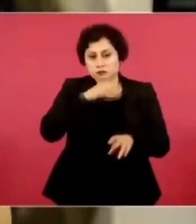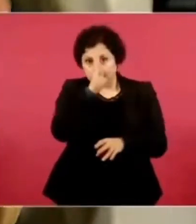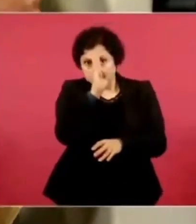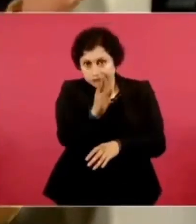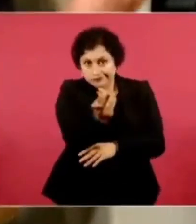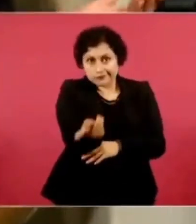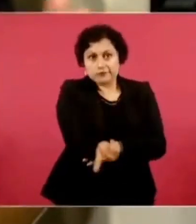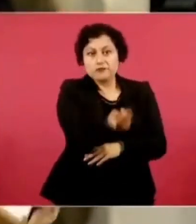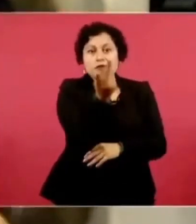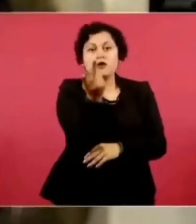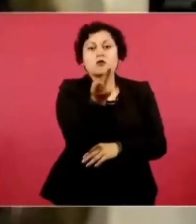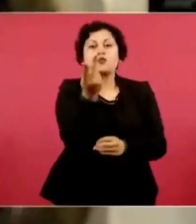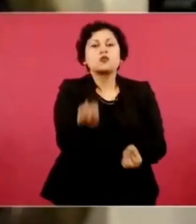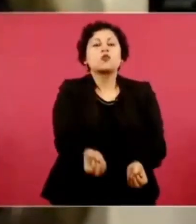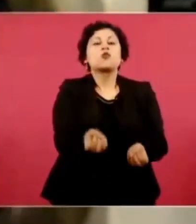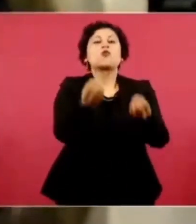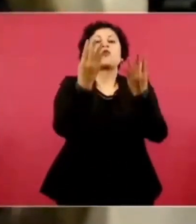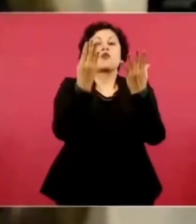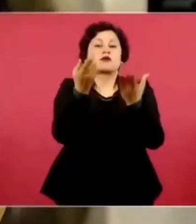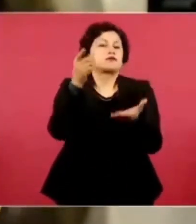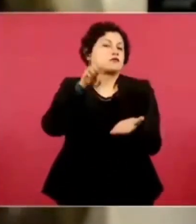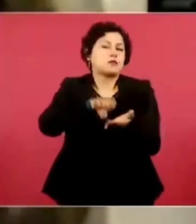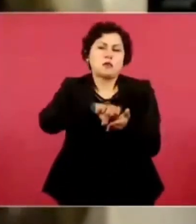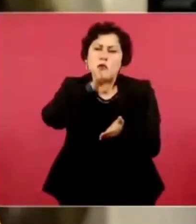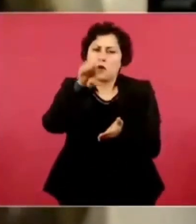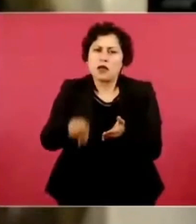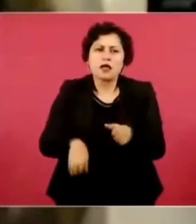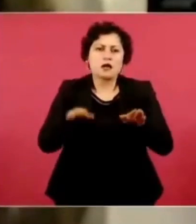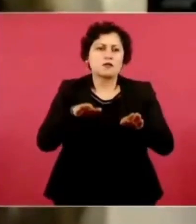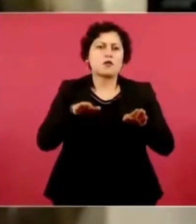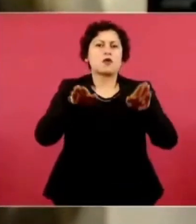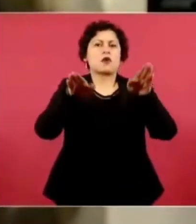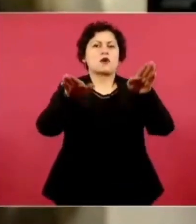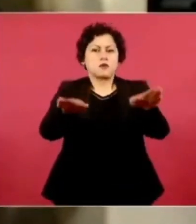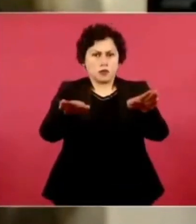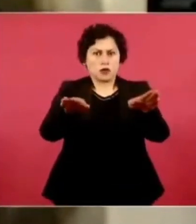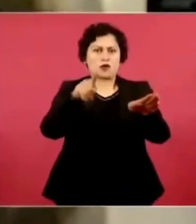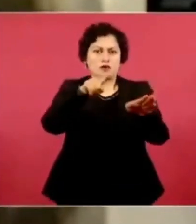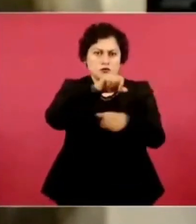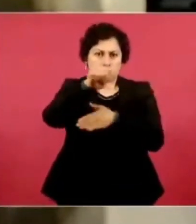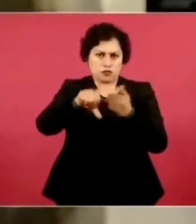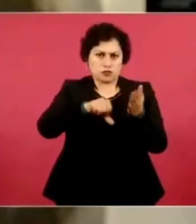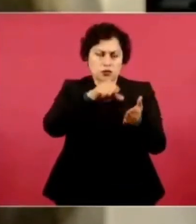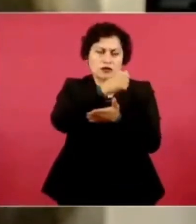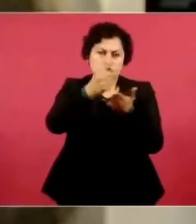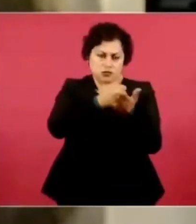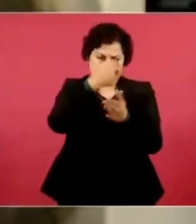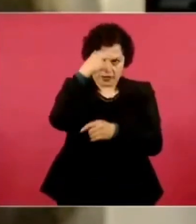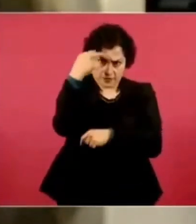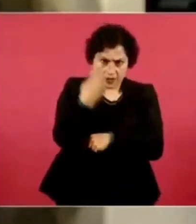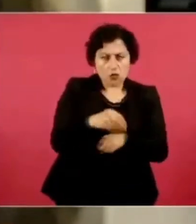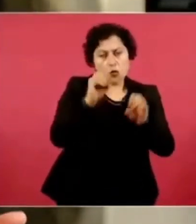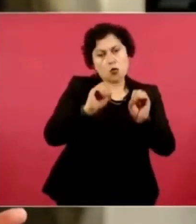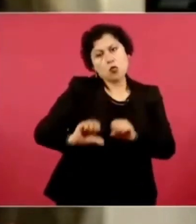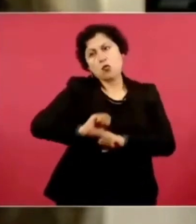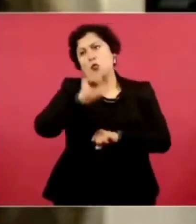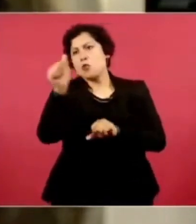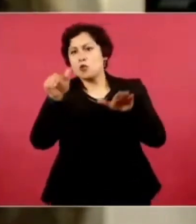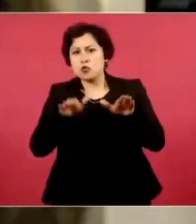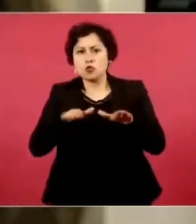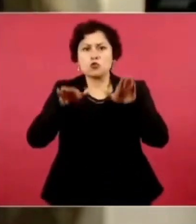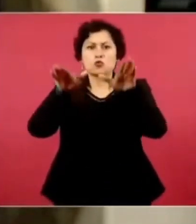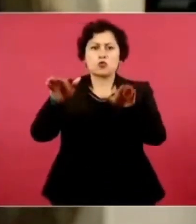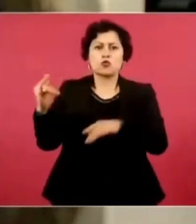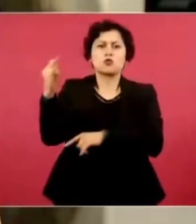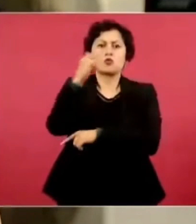metales, por ejemplo, en el Aeropuerto Internacional de la Ciudad de México u otros que ya están a cargo de la Marina, si están o no operando, porque eso sí tiene que ver precisamente